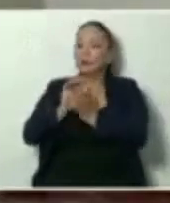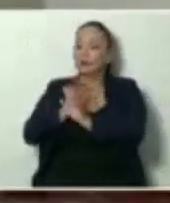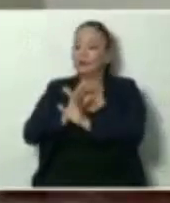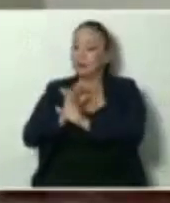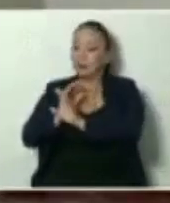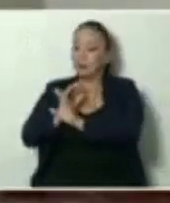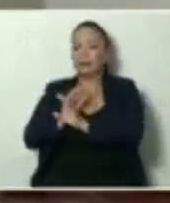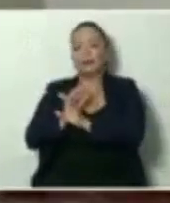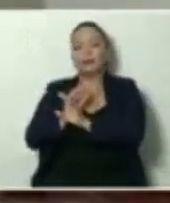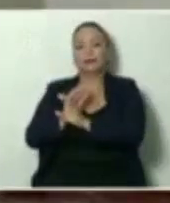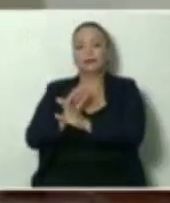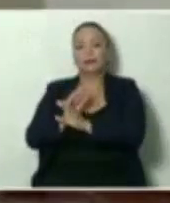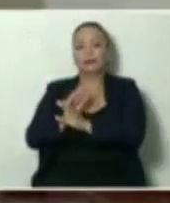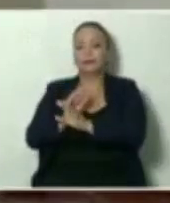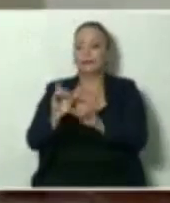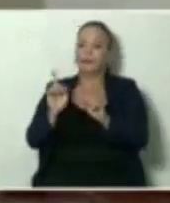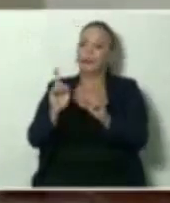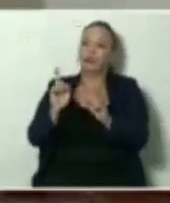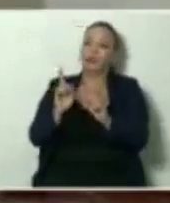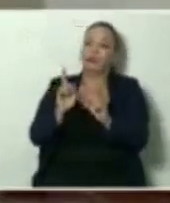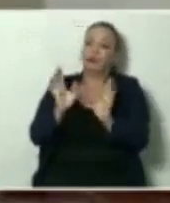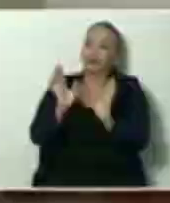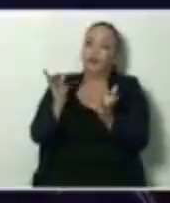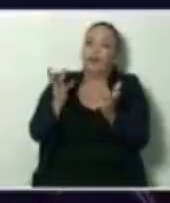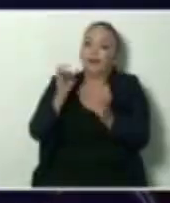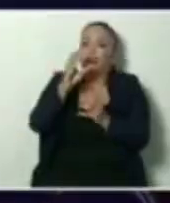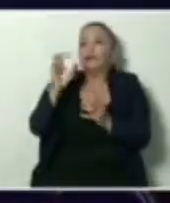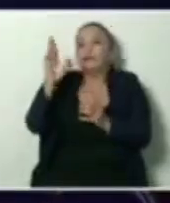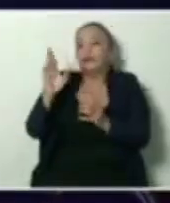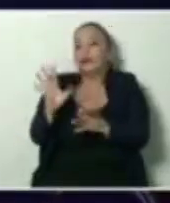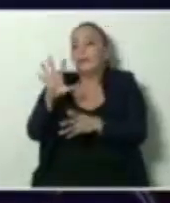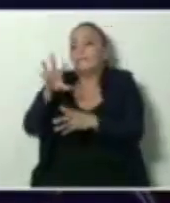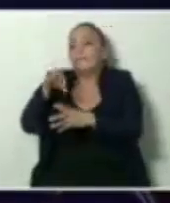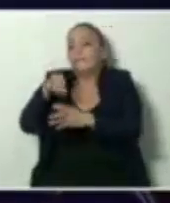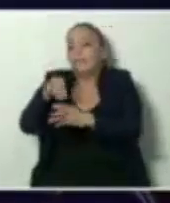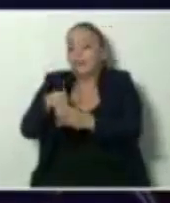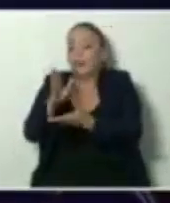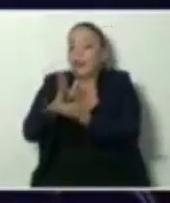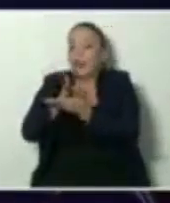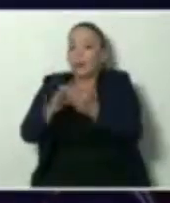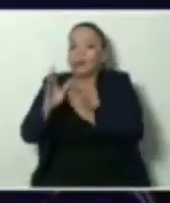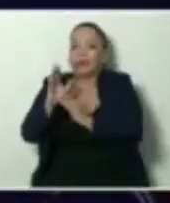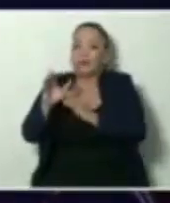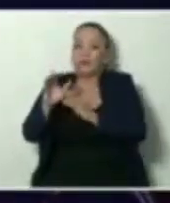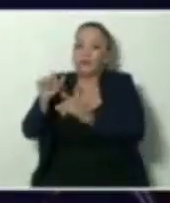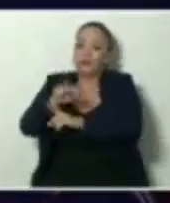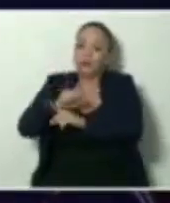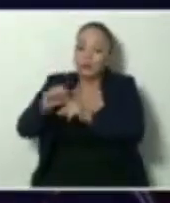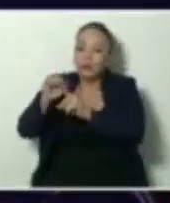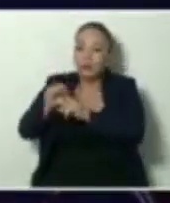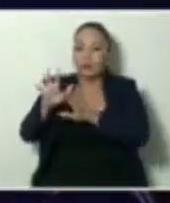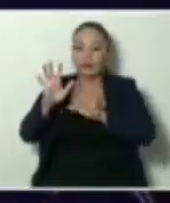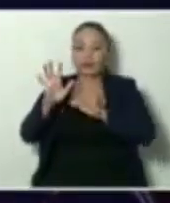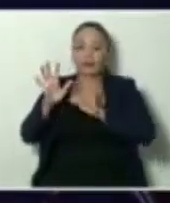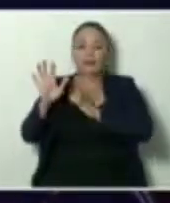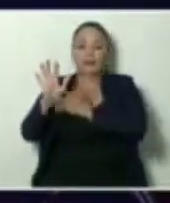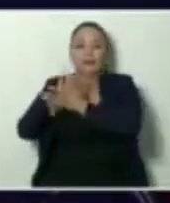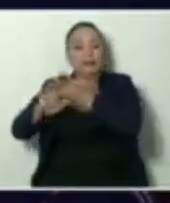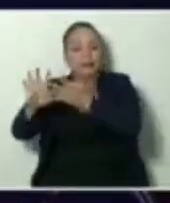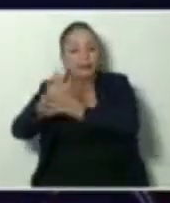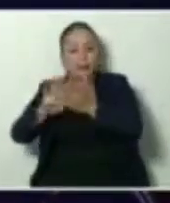no meter a Costa Rica, en caso de ciertas acciones potenciales, en un embrollo,